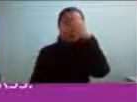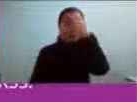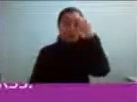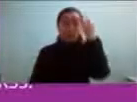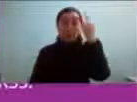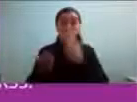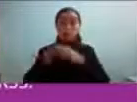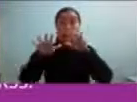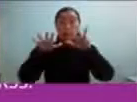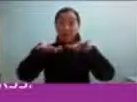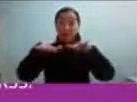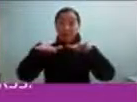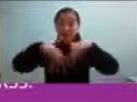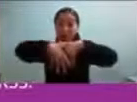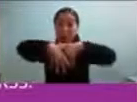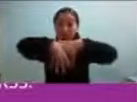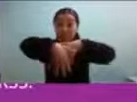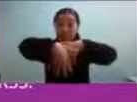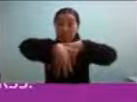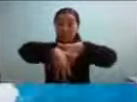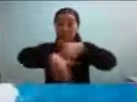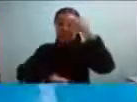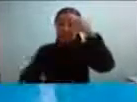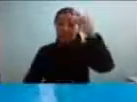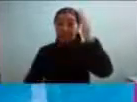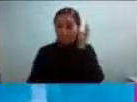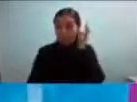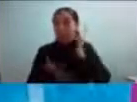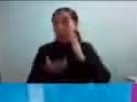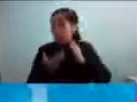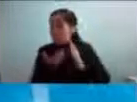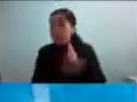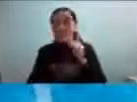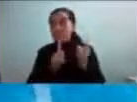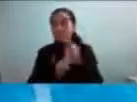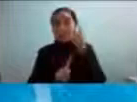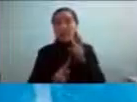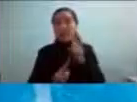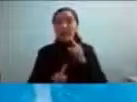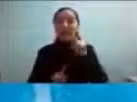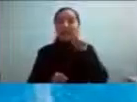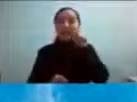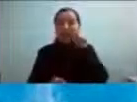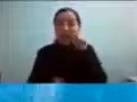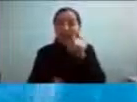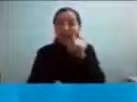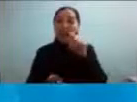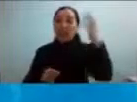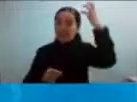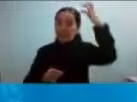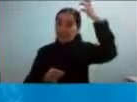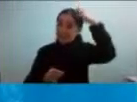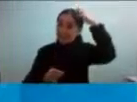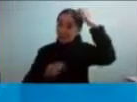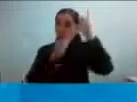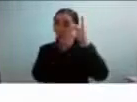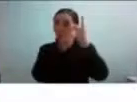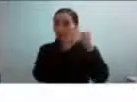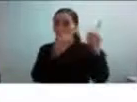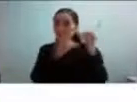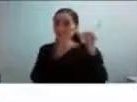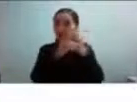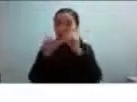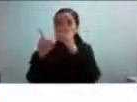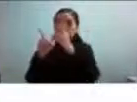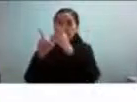Internacional de la Mujer y nos basamos en las ideas de la neurodiversidad habla de cómo la humanidad